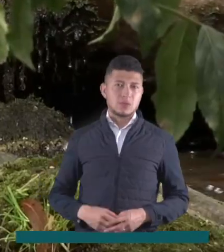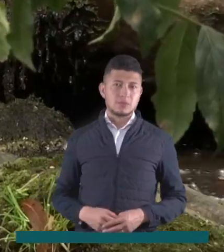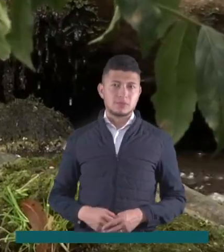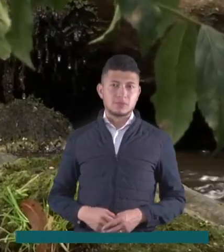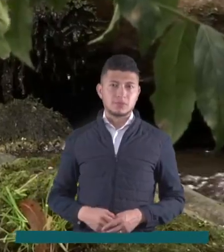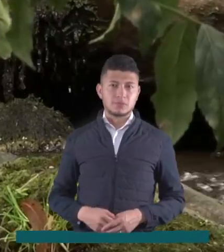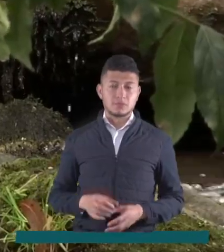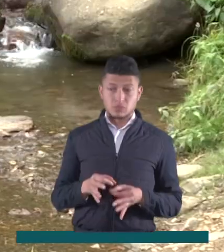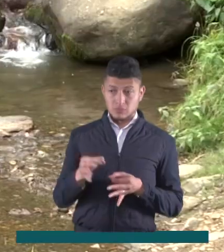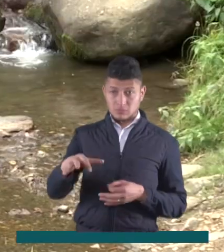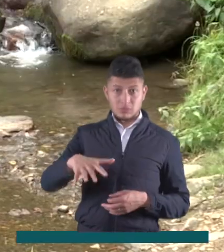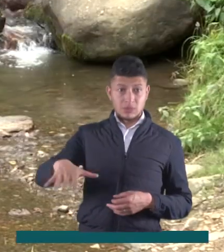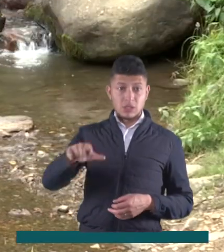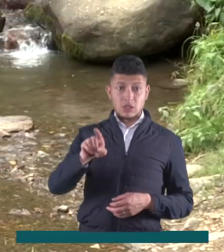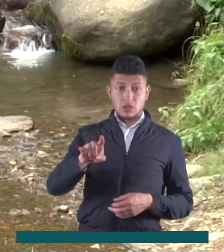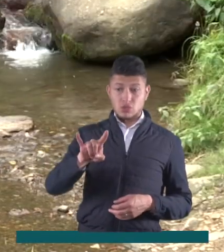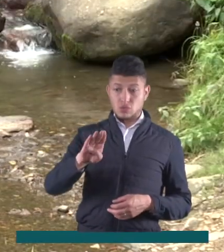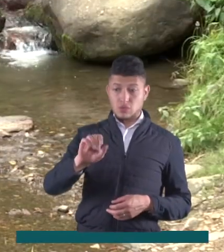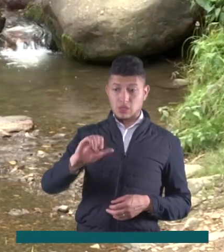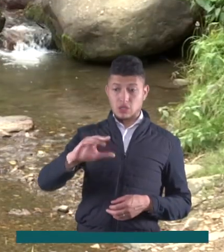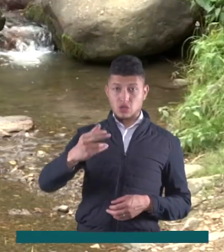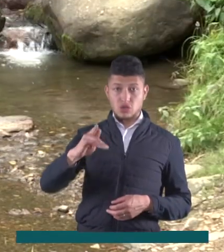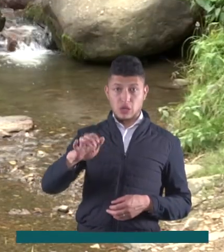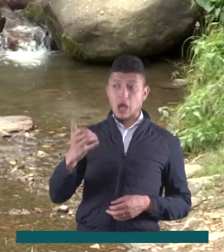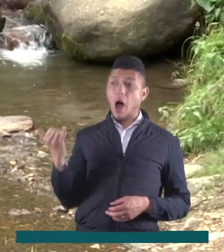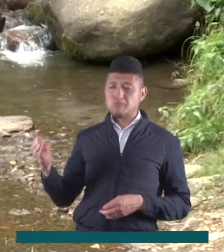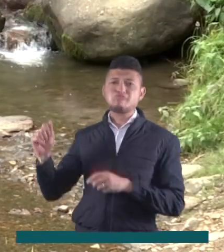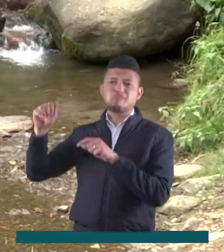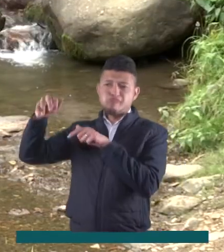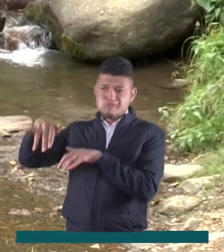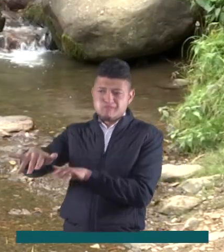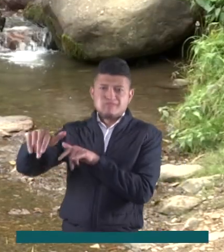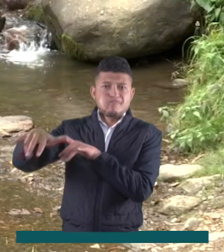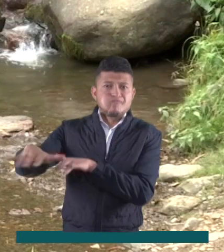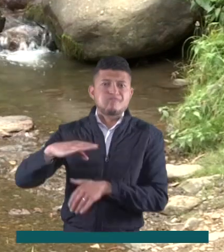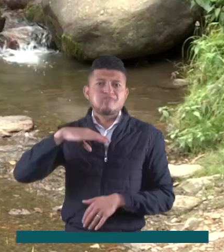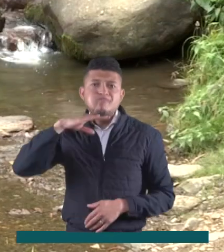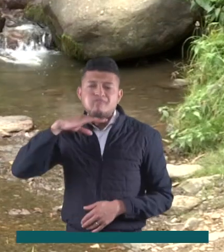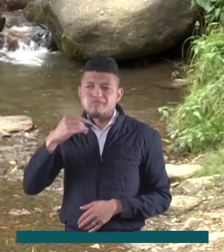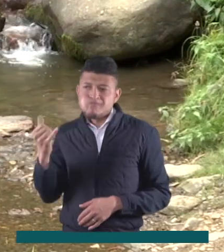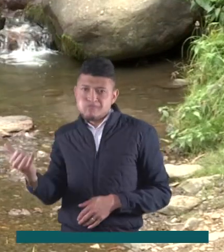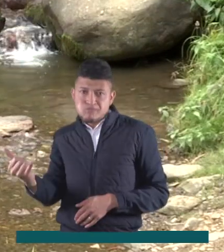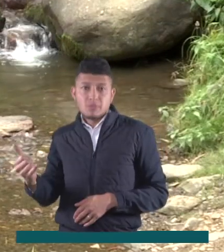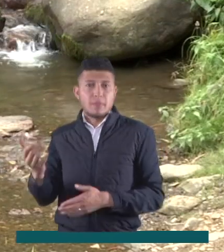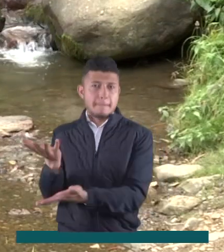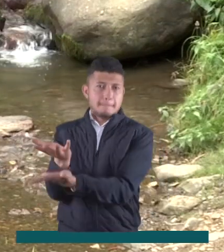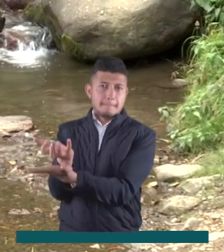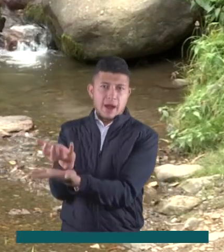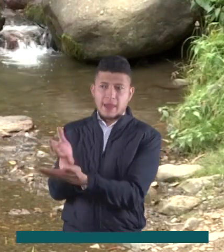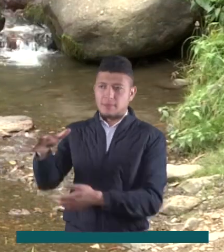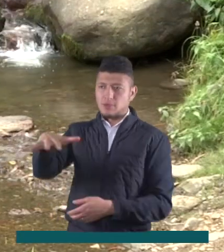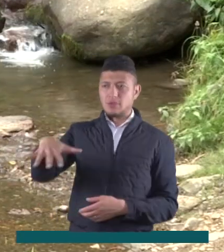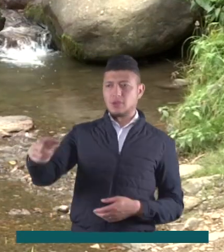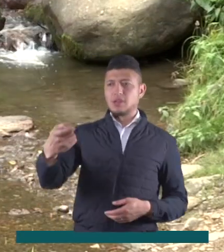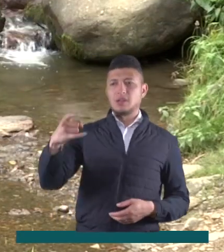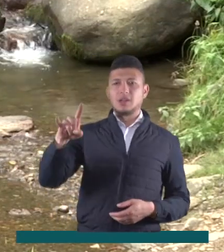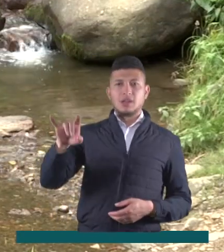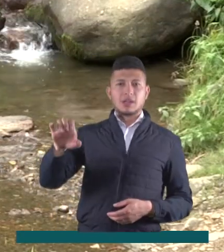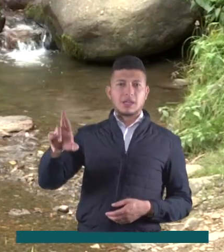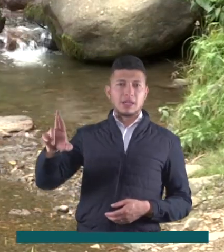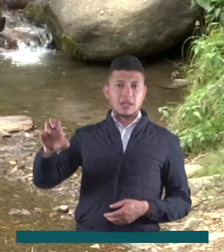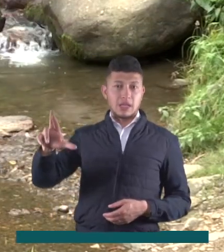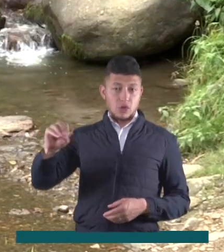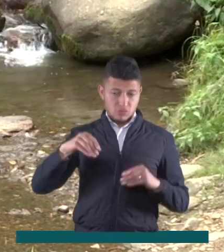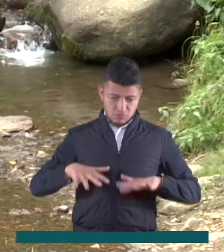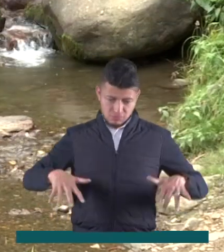En Subachoque es un municipio de recarga hídrica donde contamos con el páramo de Guerrero,